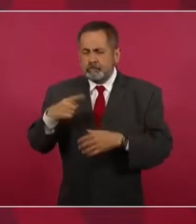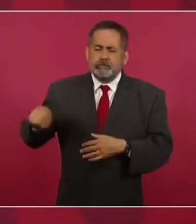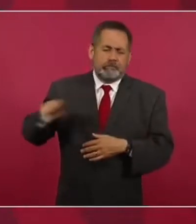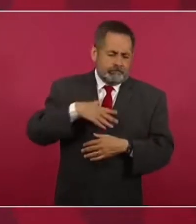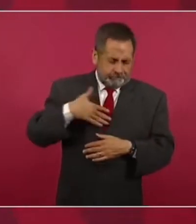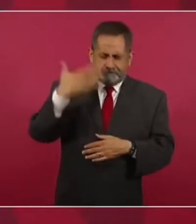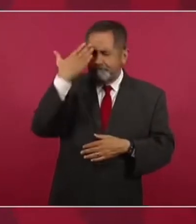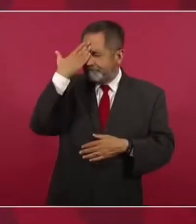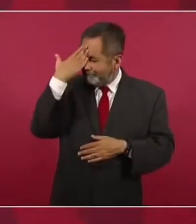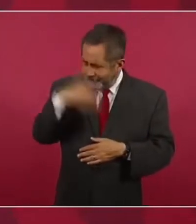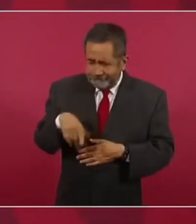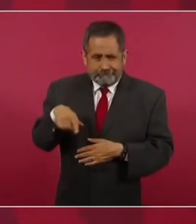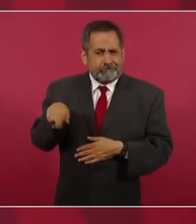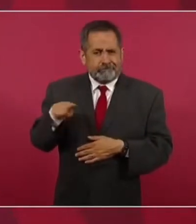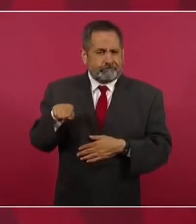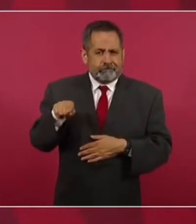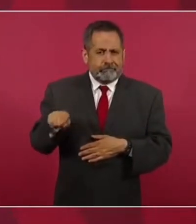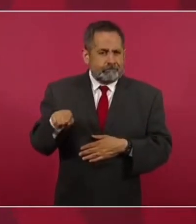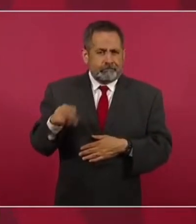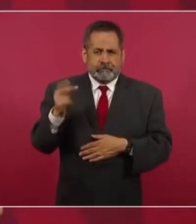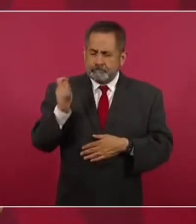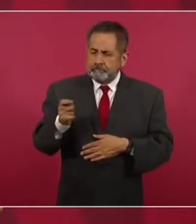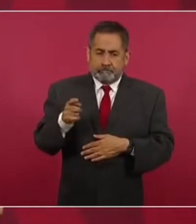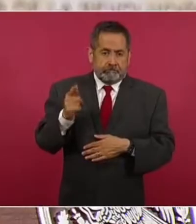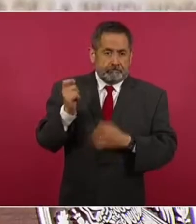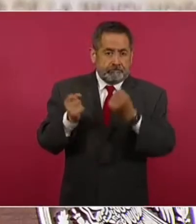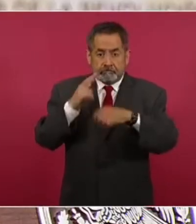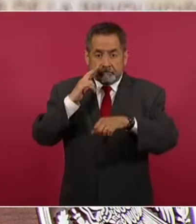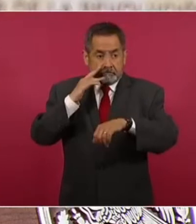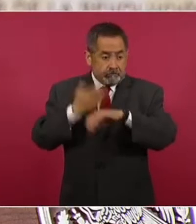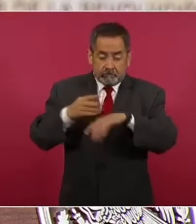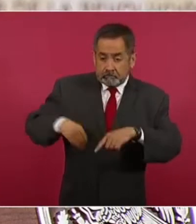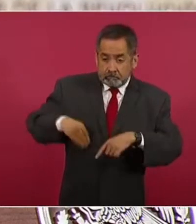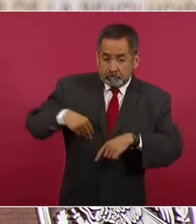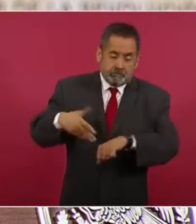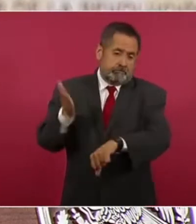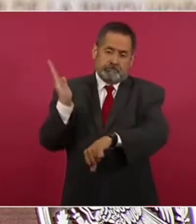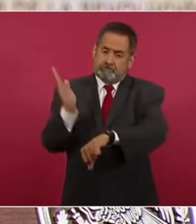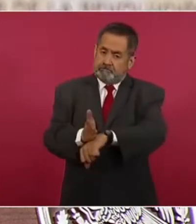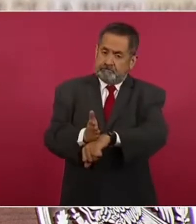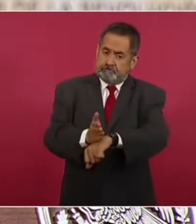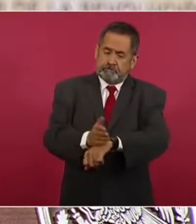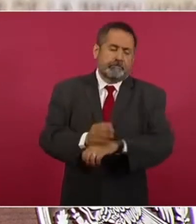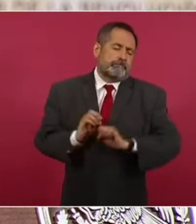que se tiene que castigar a los responsables, que no hay impunidad,